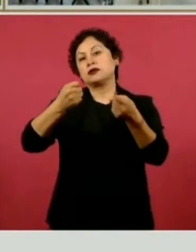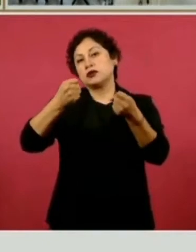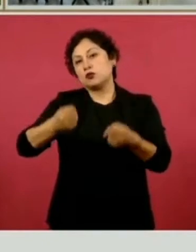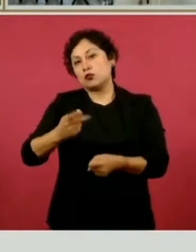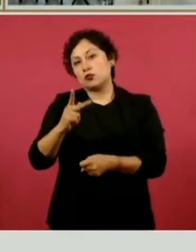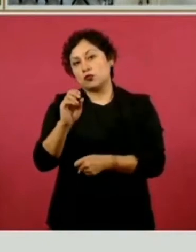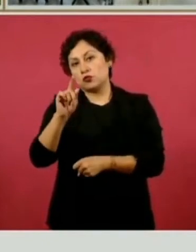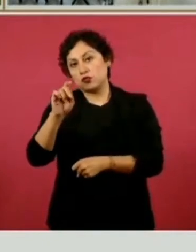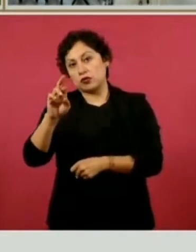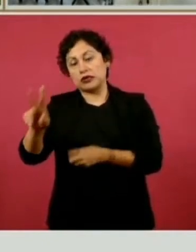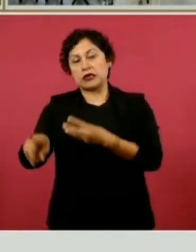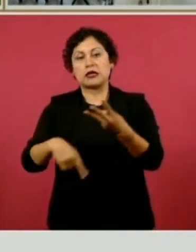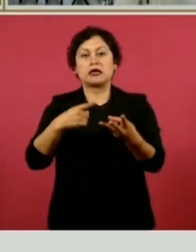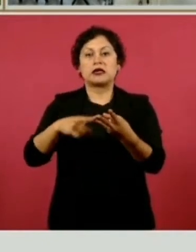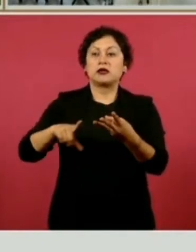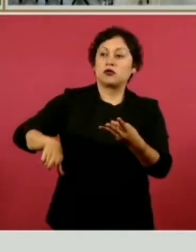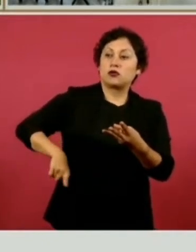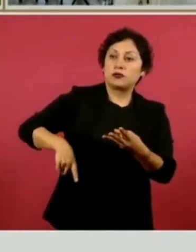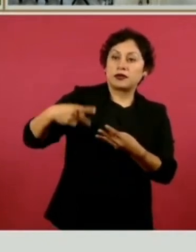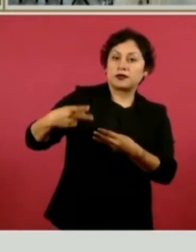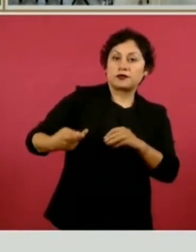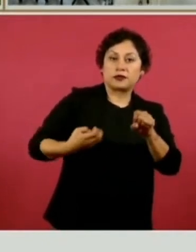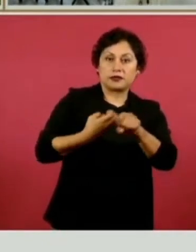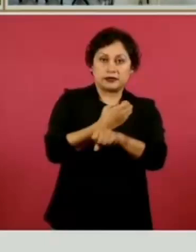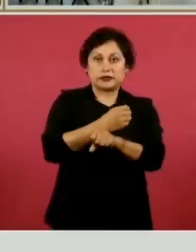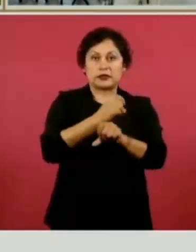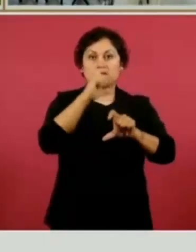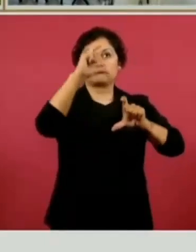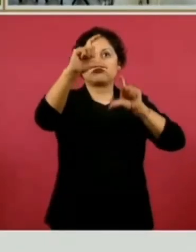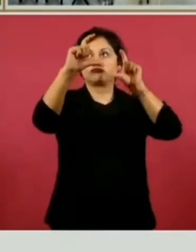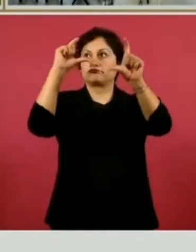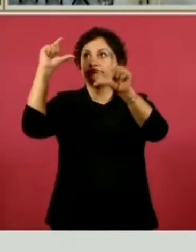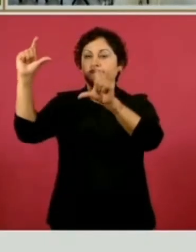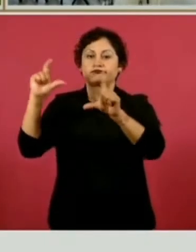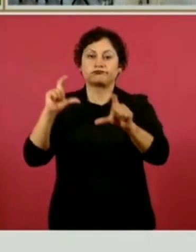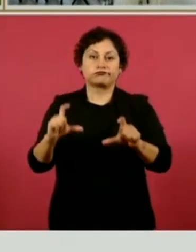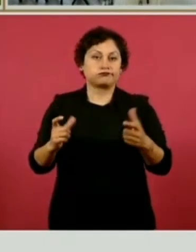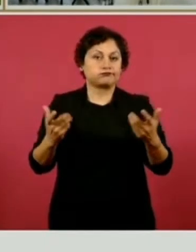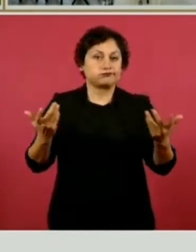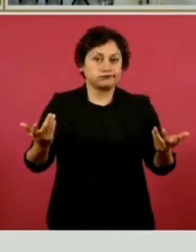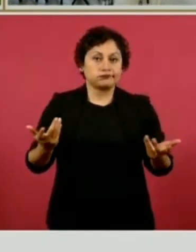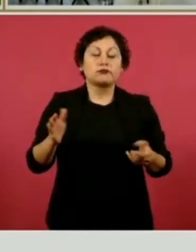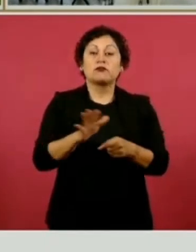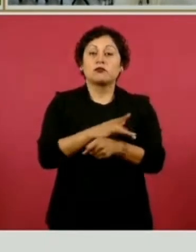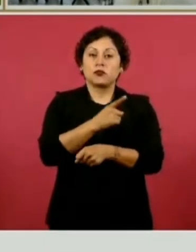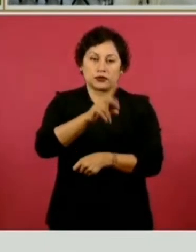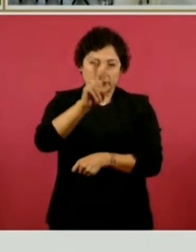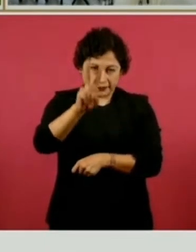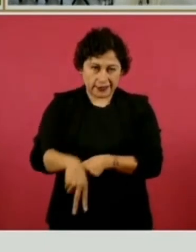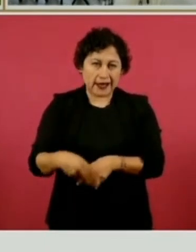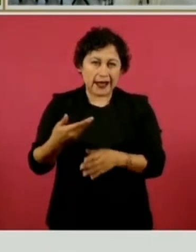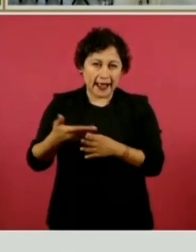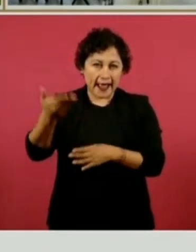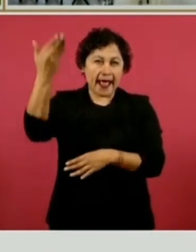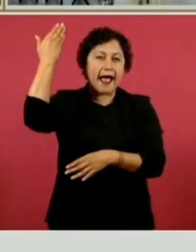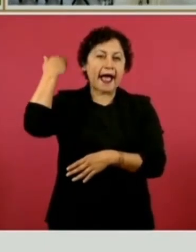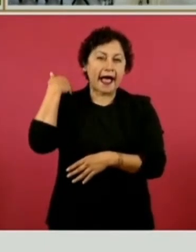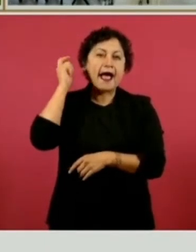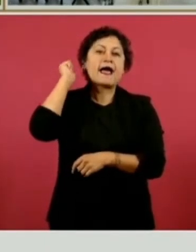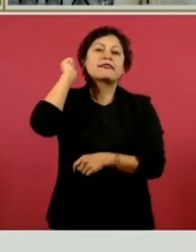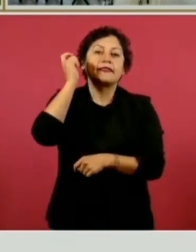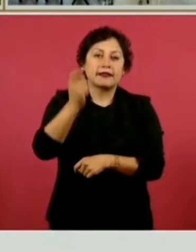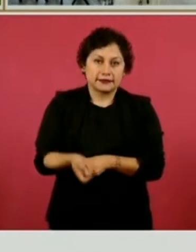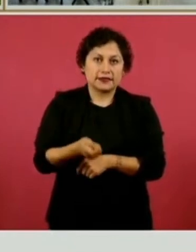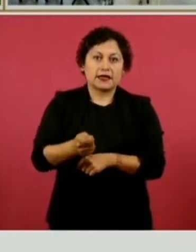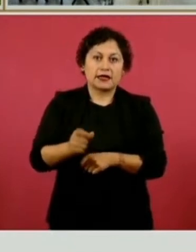Gobierno del Estado, en fin, porque lo hemos dicho en otras ocasiones, antes se rotulaba, este no es un cambio de rótulo, es